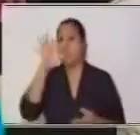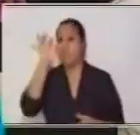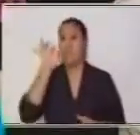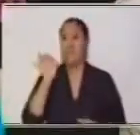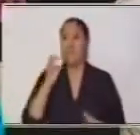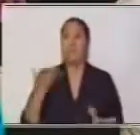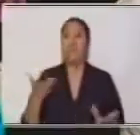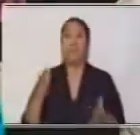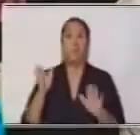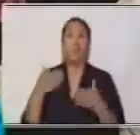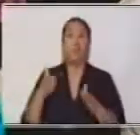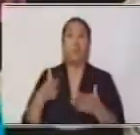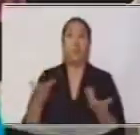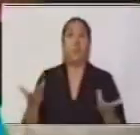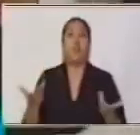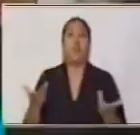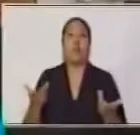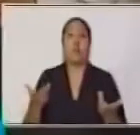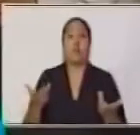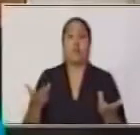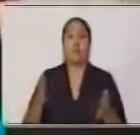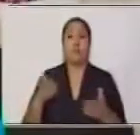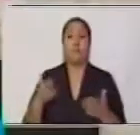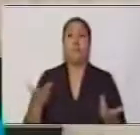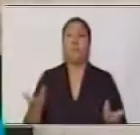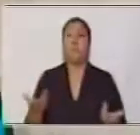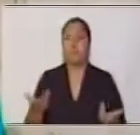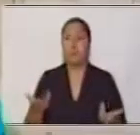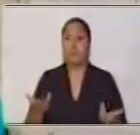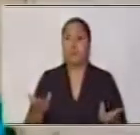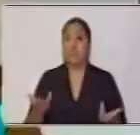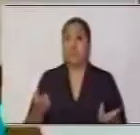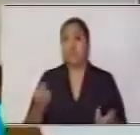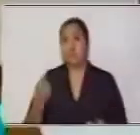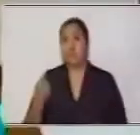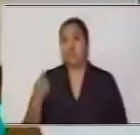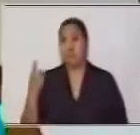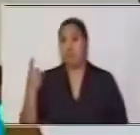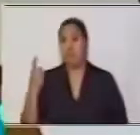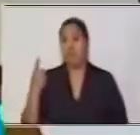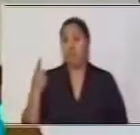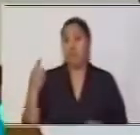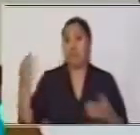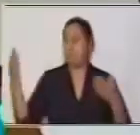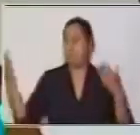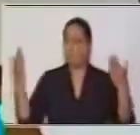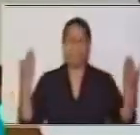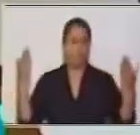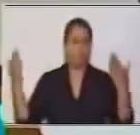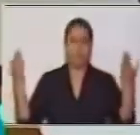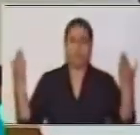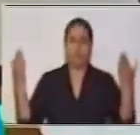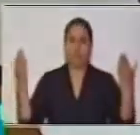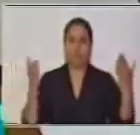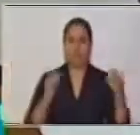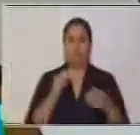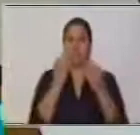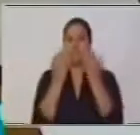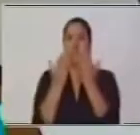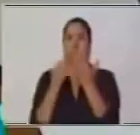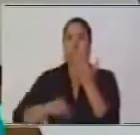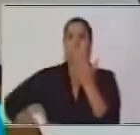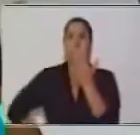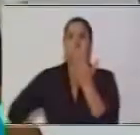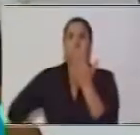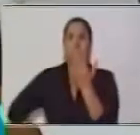el planteamiento con dos extremos y un medio. Y la